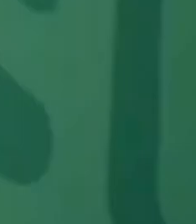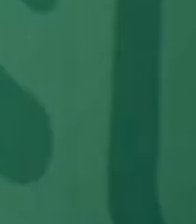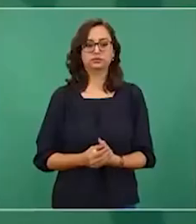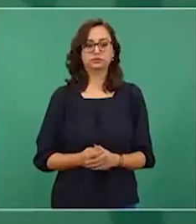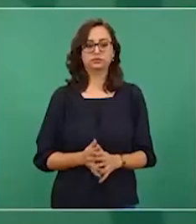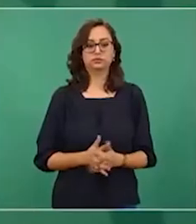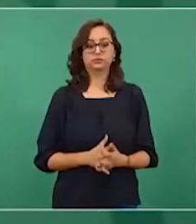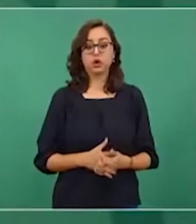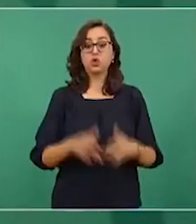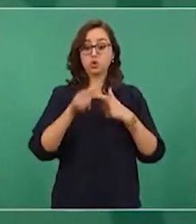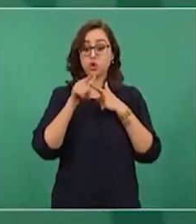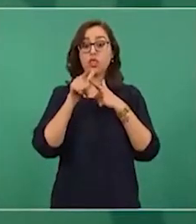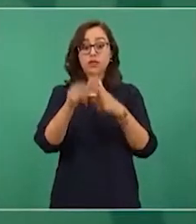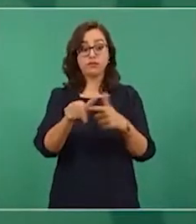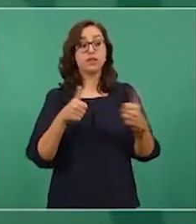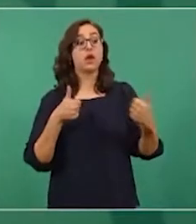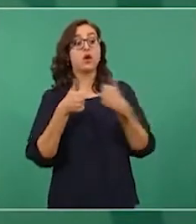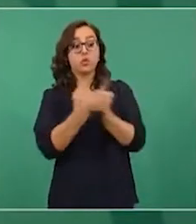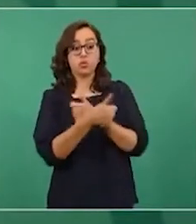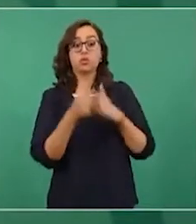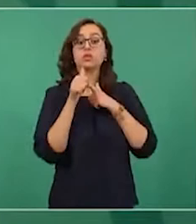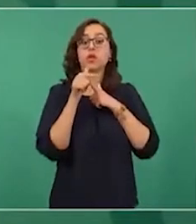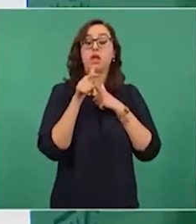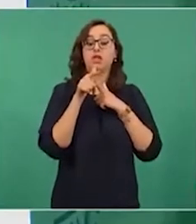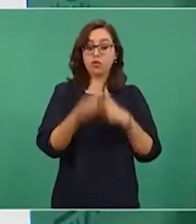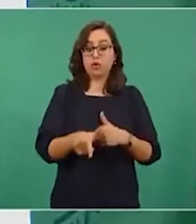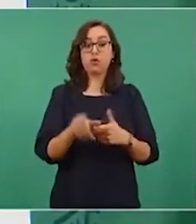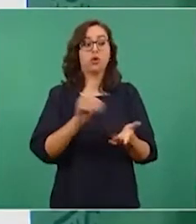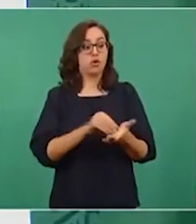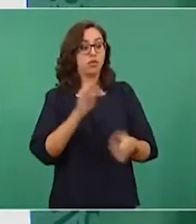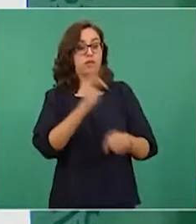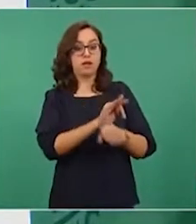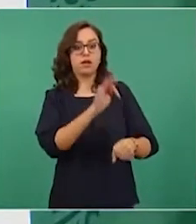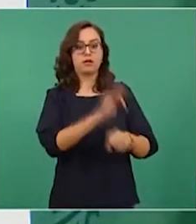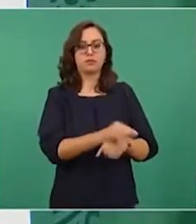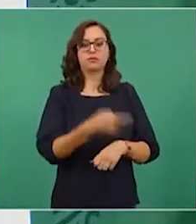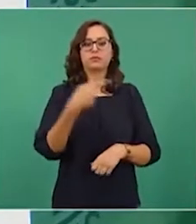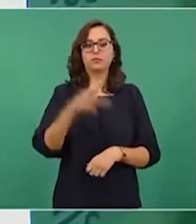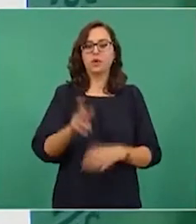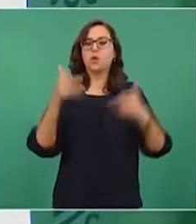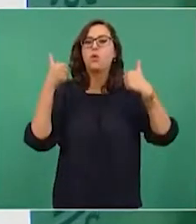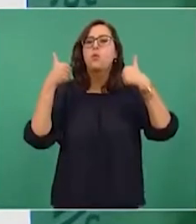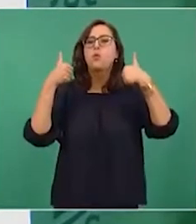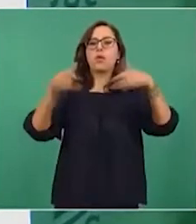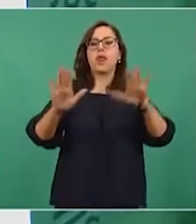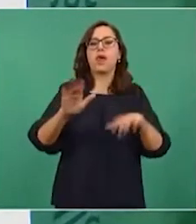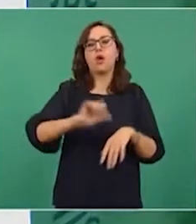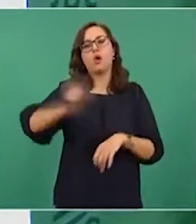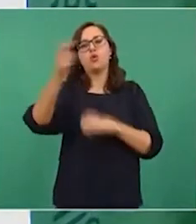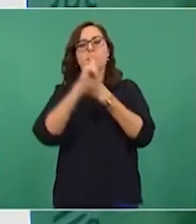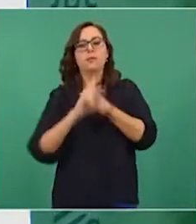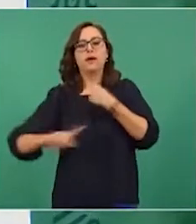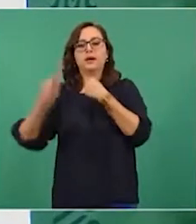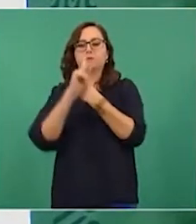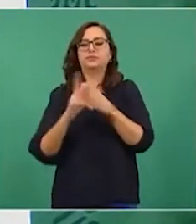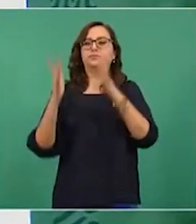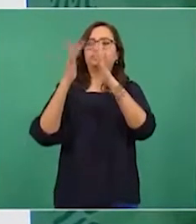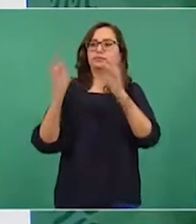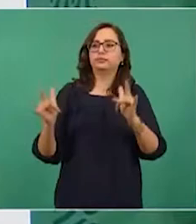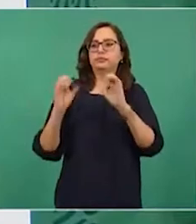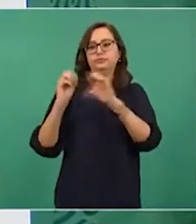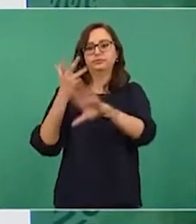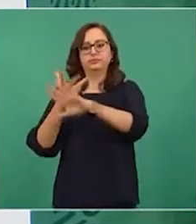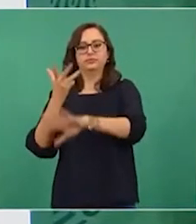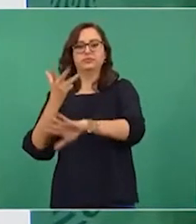Pero imagínense que esto hubiese sucedido en Francia, en Estados